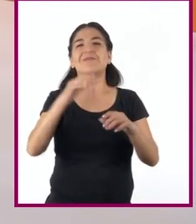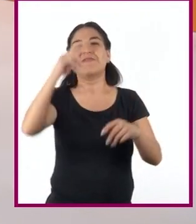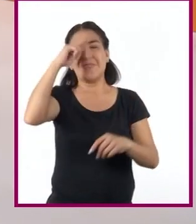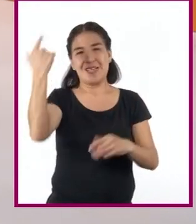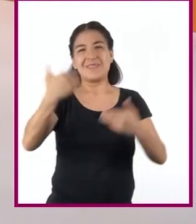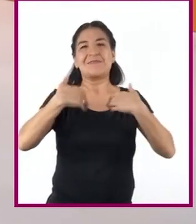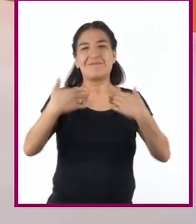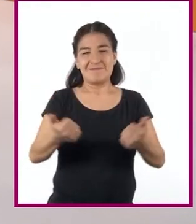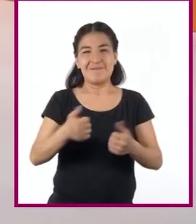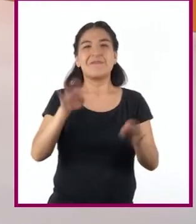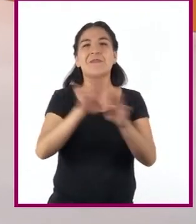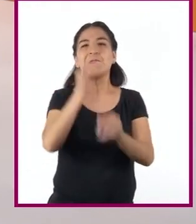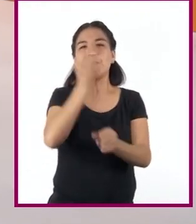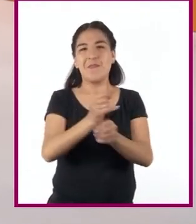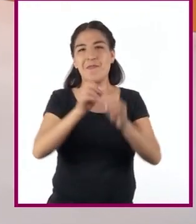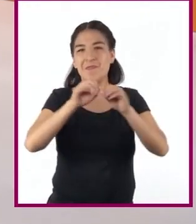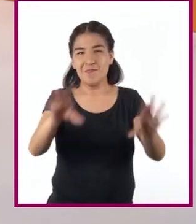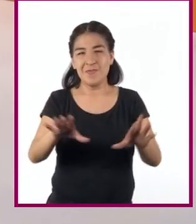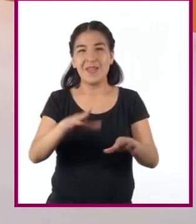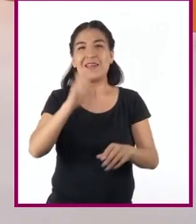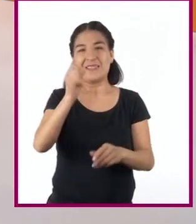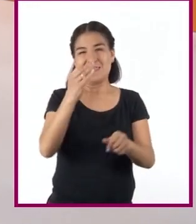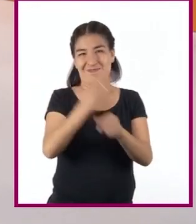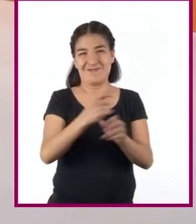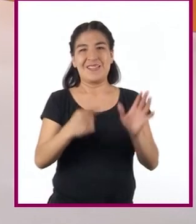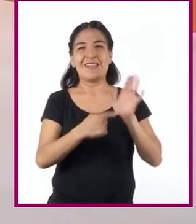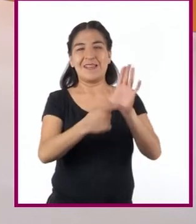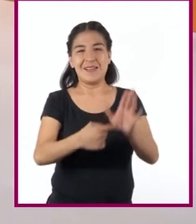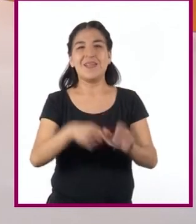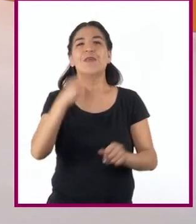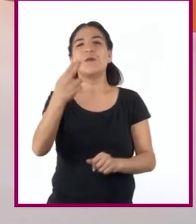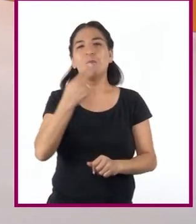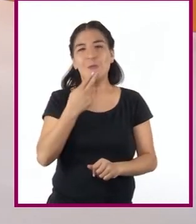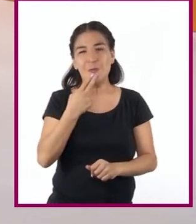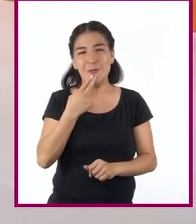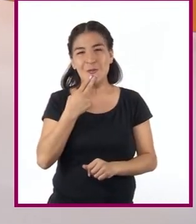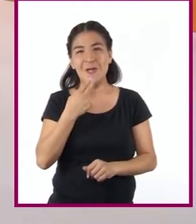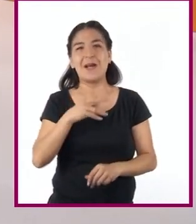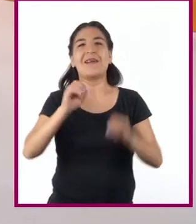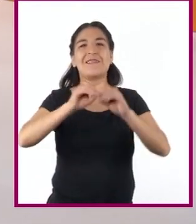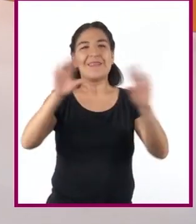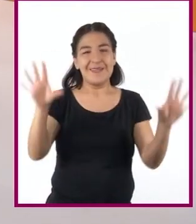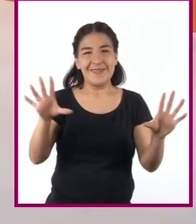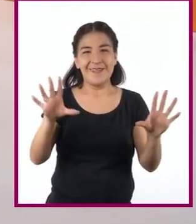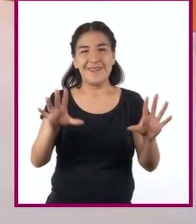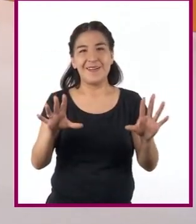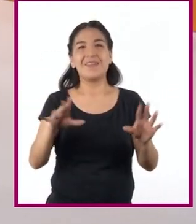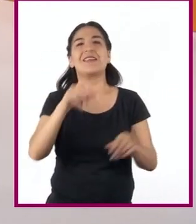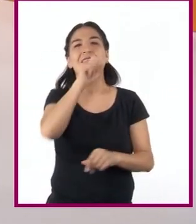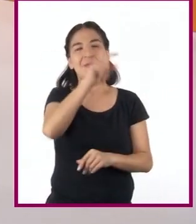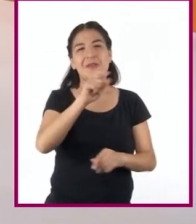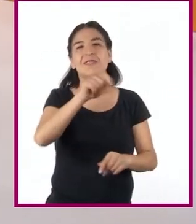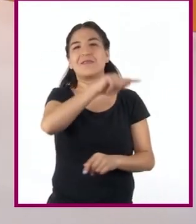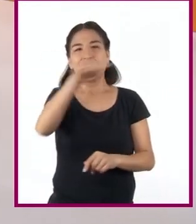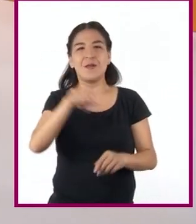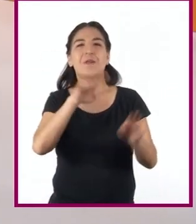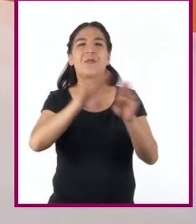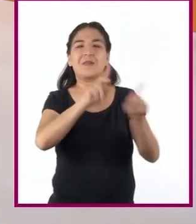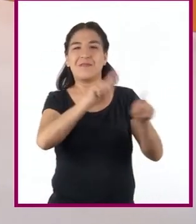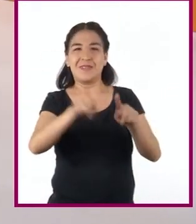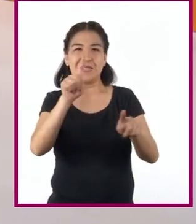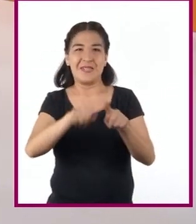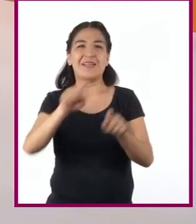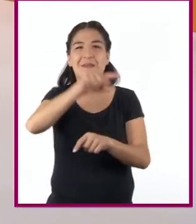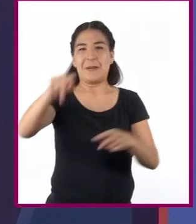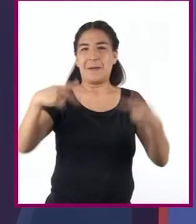hacen que la información que se nos ofrece sea útil, clara y al alcance de diversos tipos de